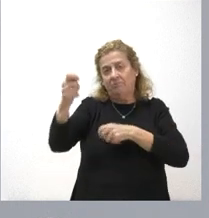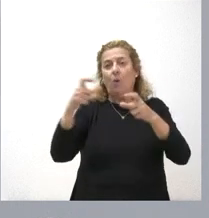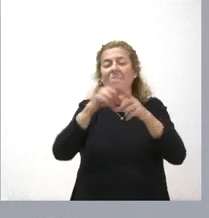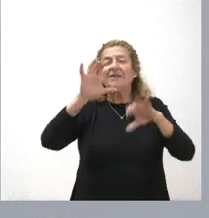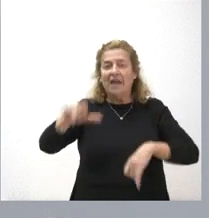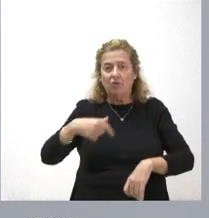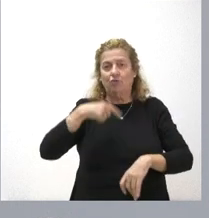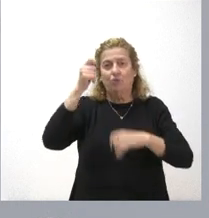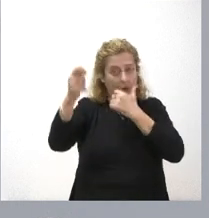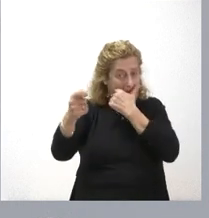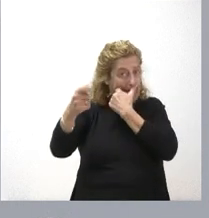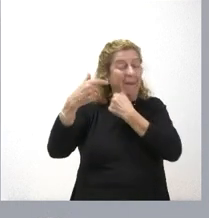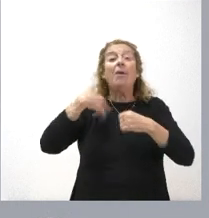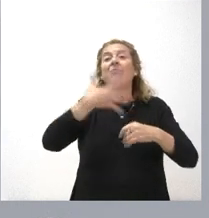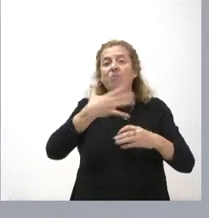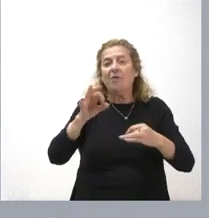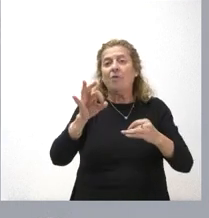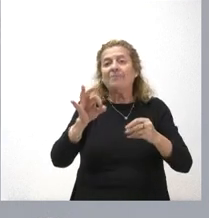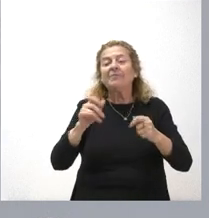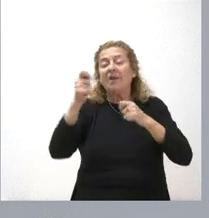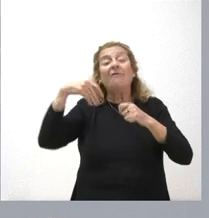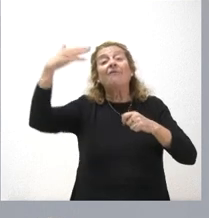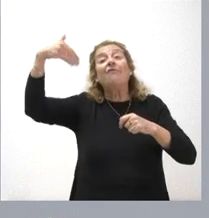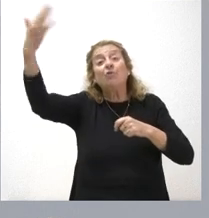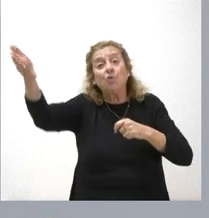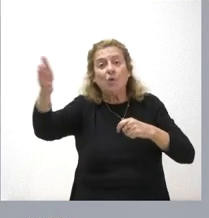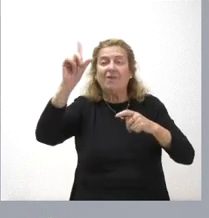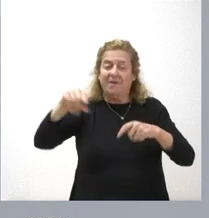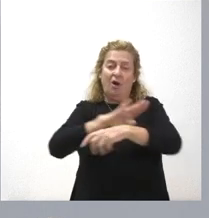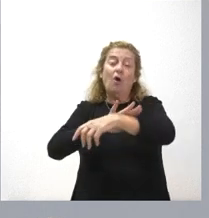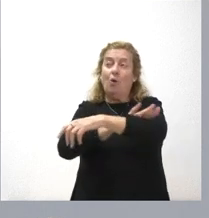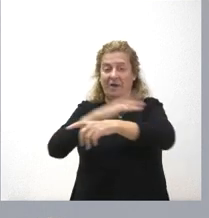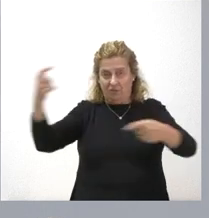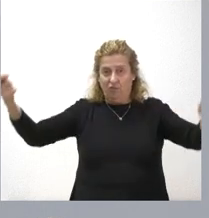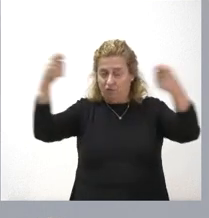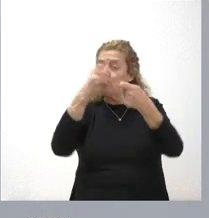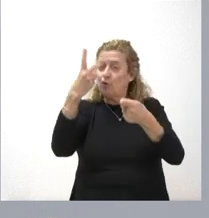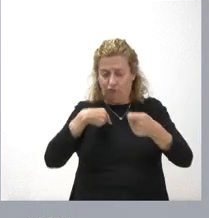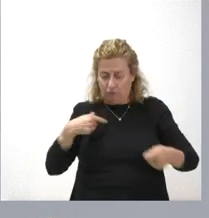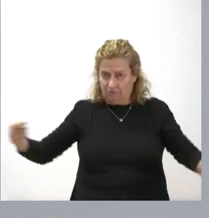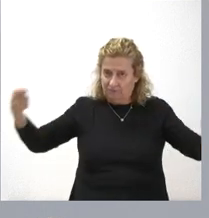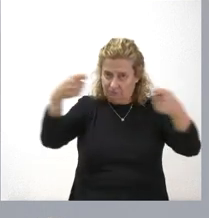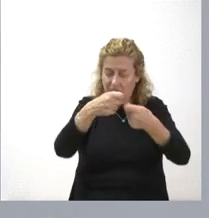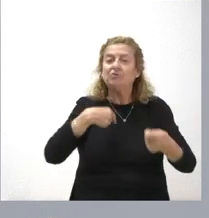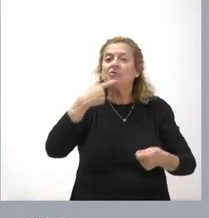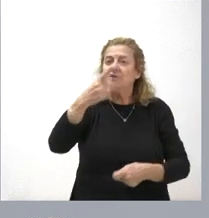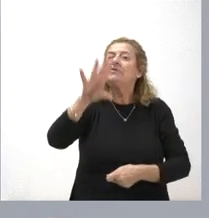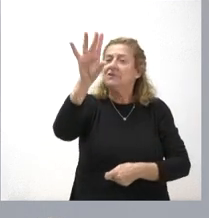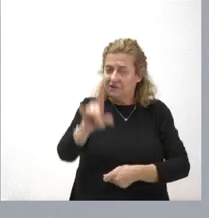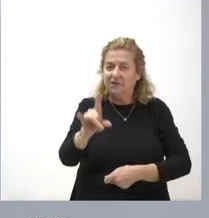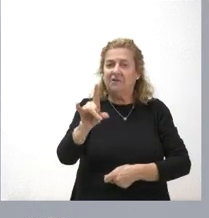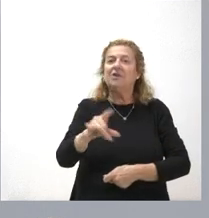Castilla y León, sino hemos adelantado lo que pueda corresponder en el futuro a la aportación del Gobierno. Por tanto, le confirmo ambos